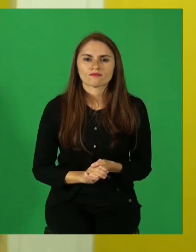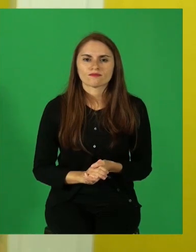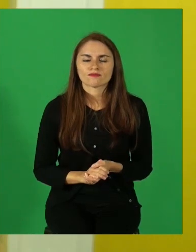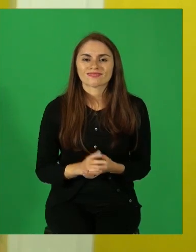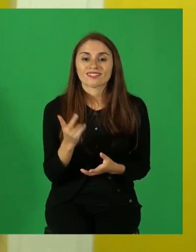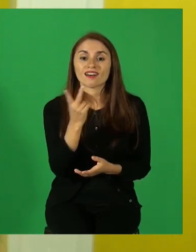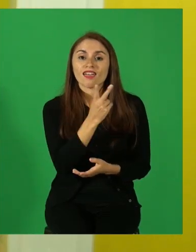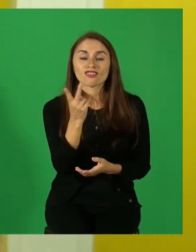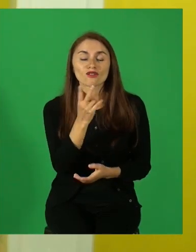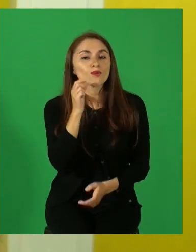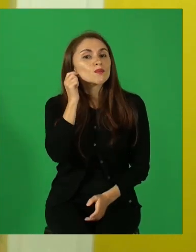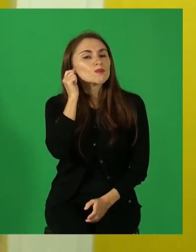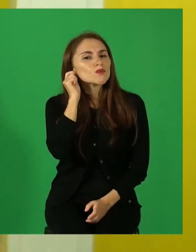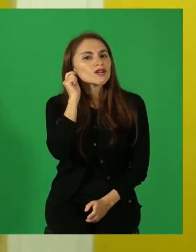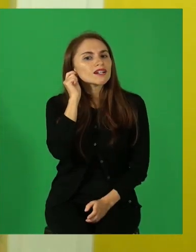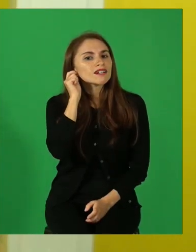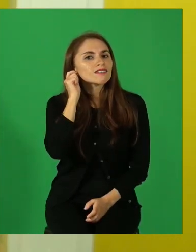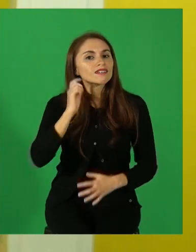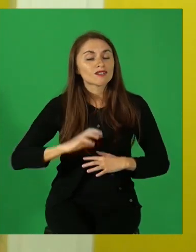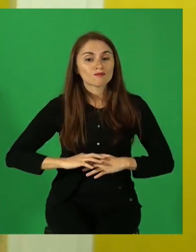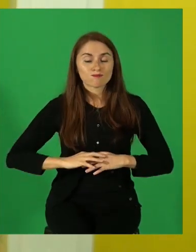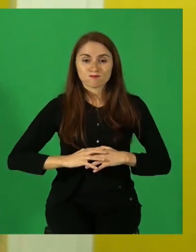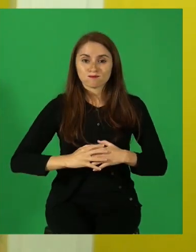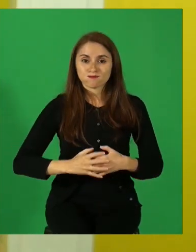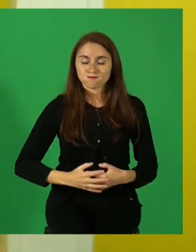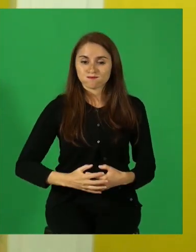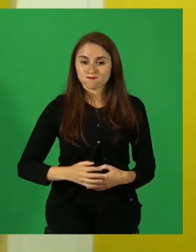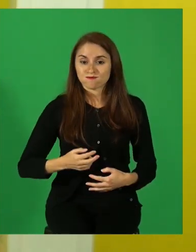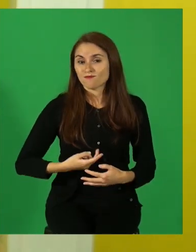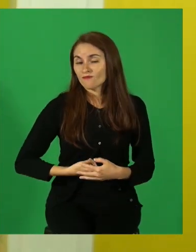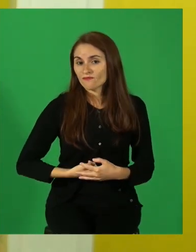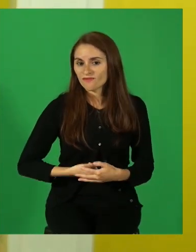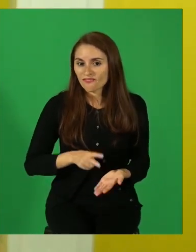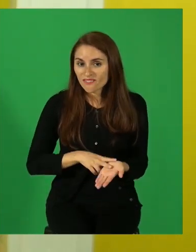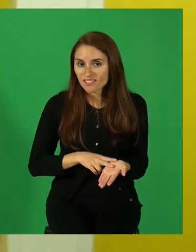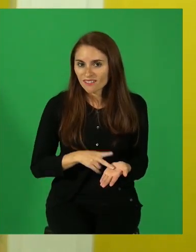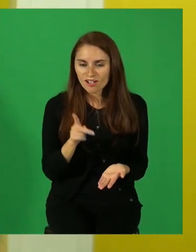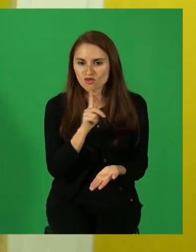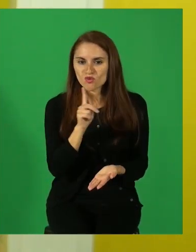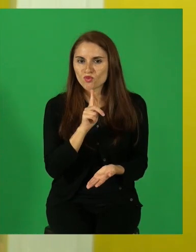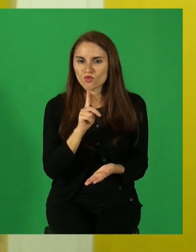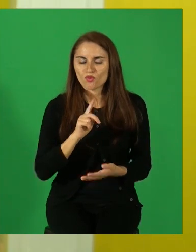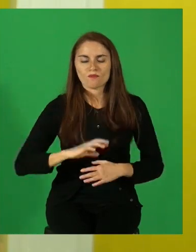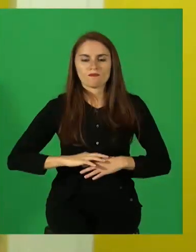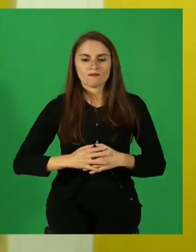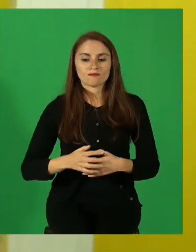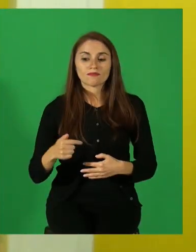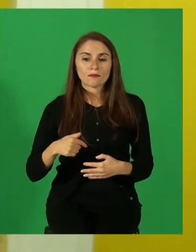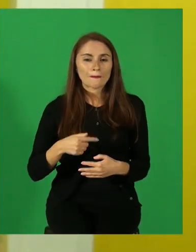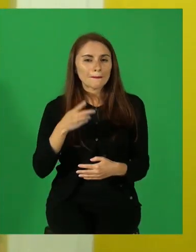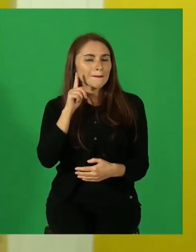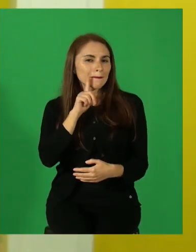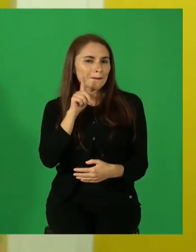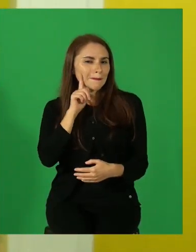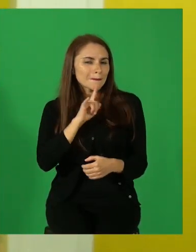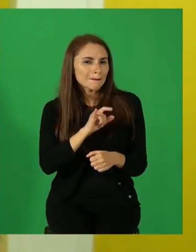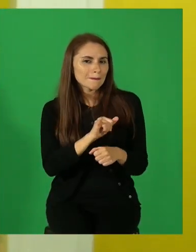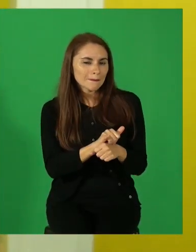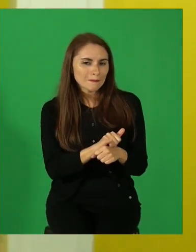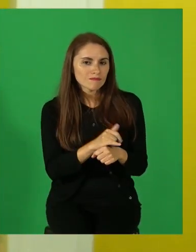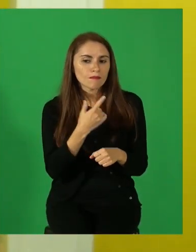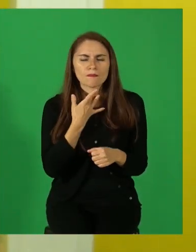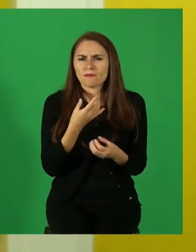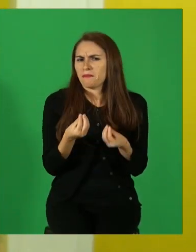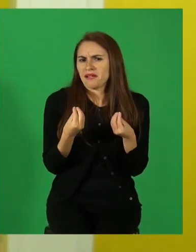o fingen un embarazo para poder llamar la atención y permanecer cerca de la persona de quien están enamoradas.